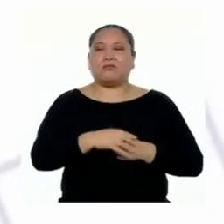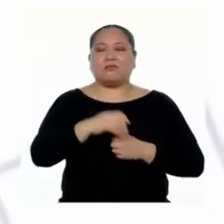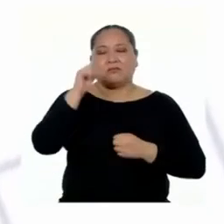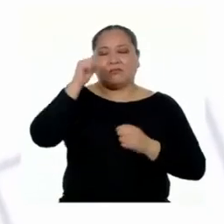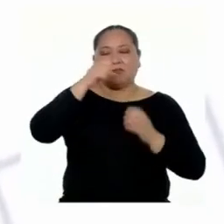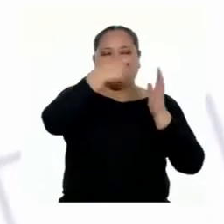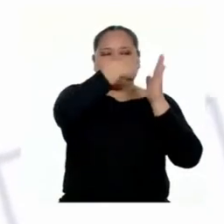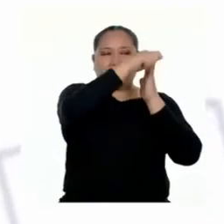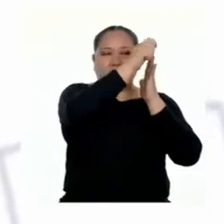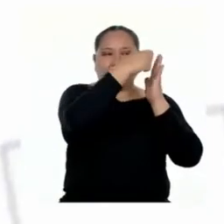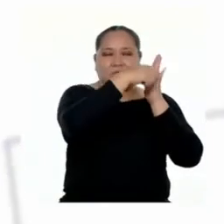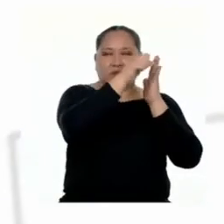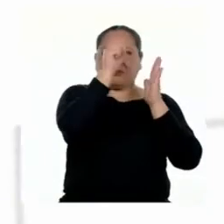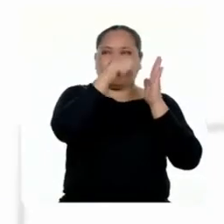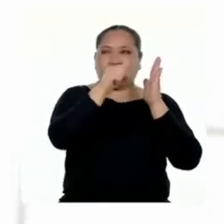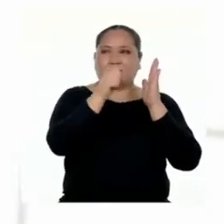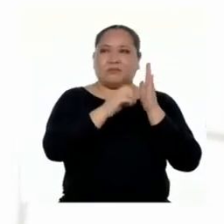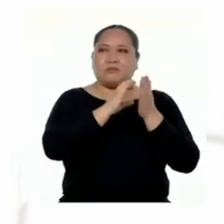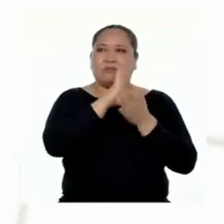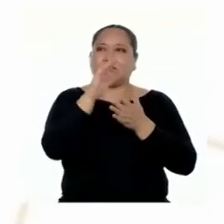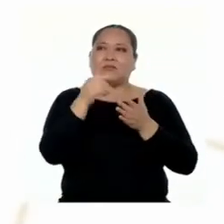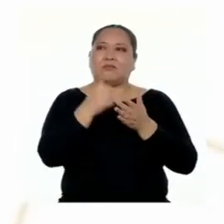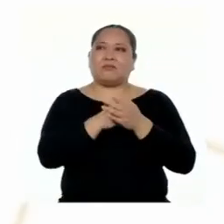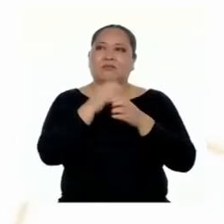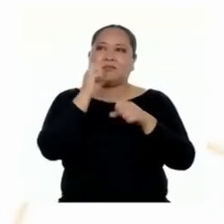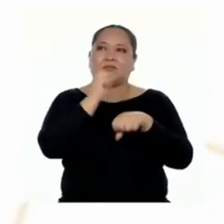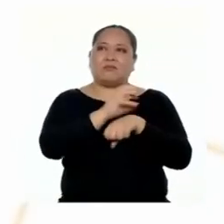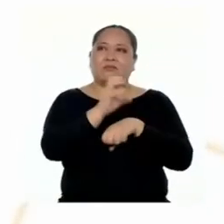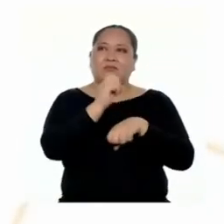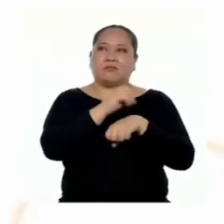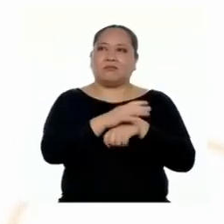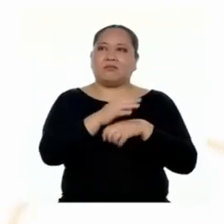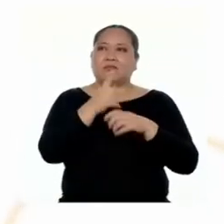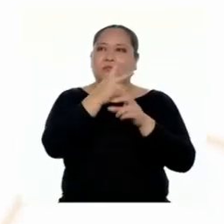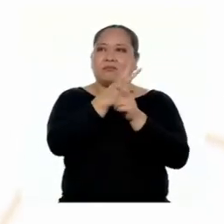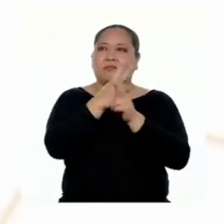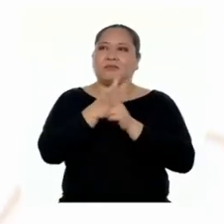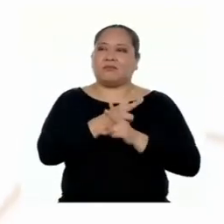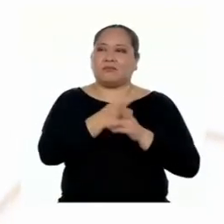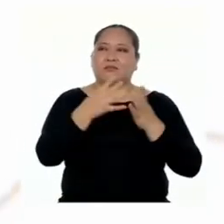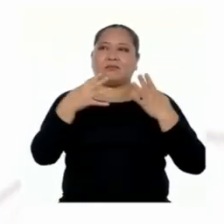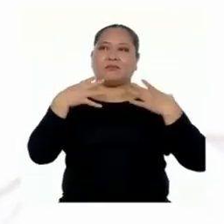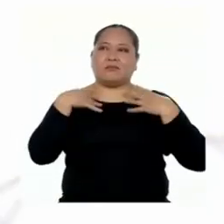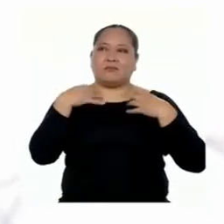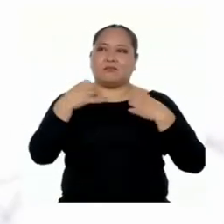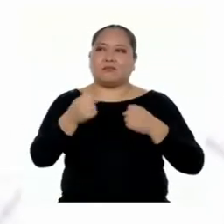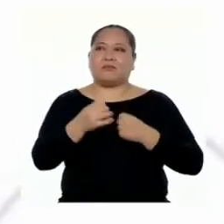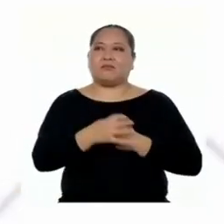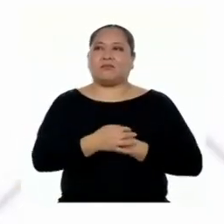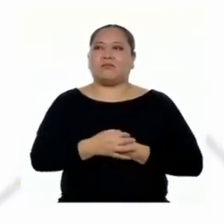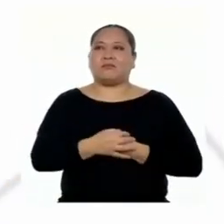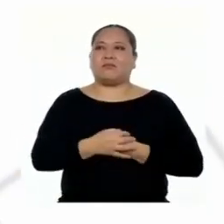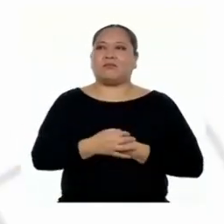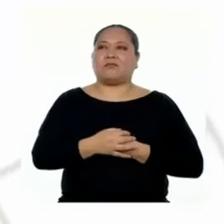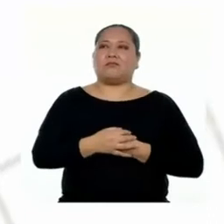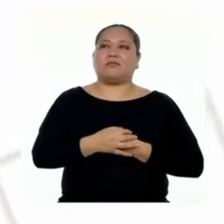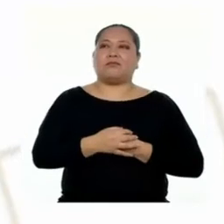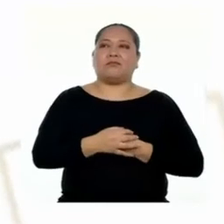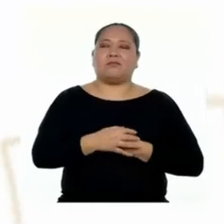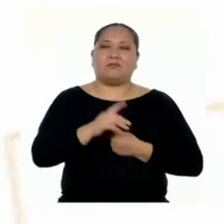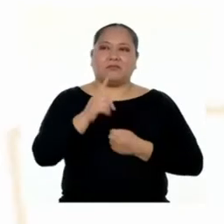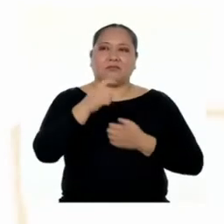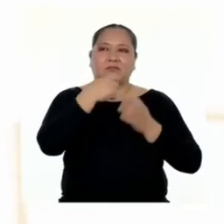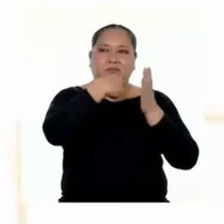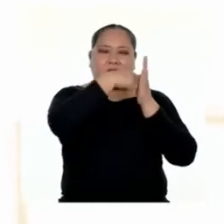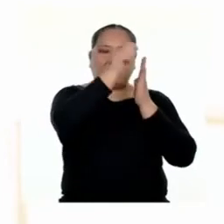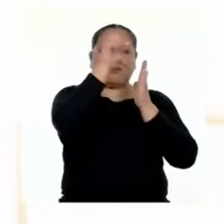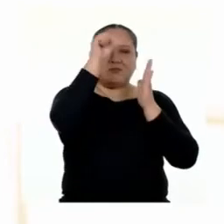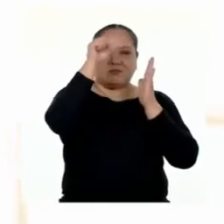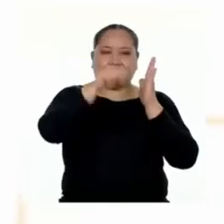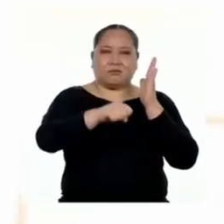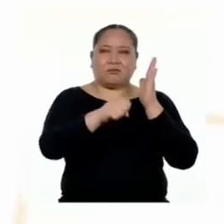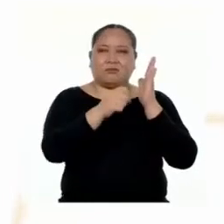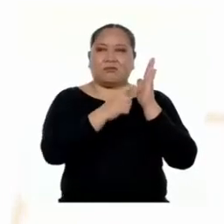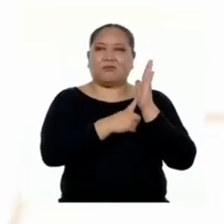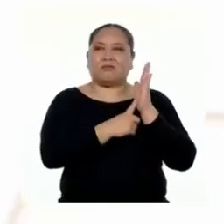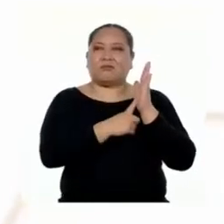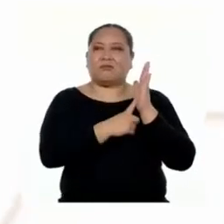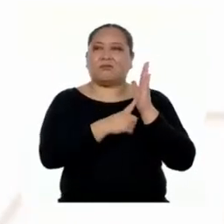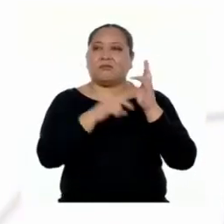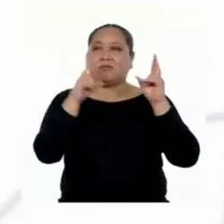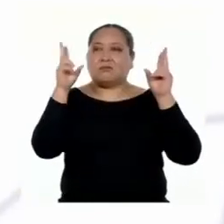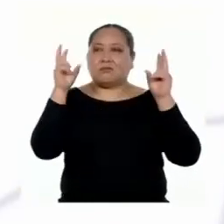yo creo que sí cumple, porque todas las recomendaciones son para cuidar de nuestra salud. Entonces, marquemos que sí.